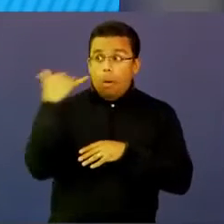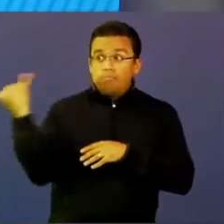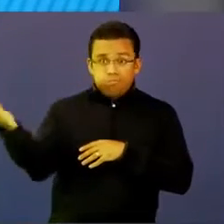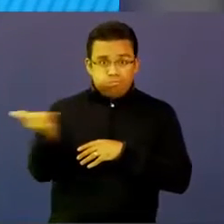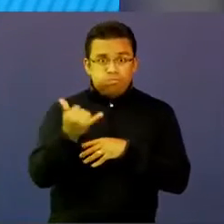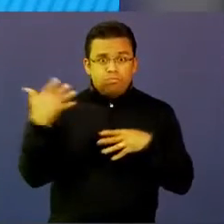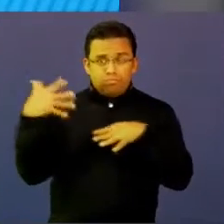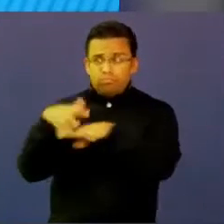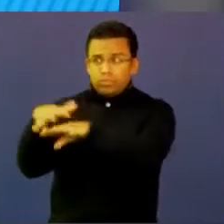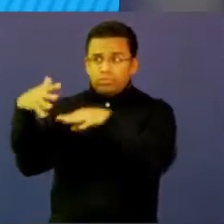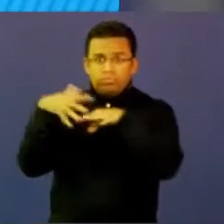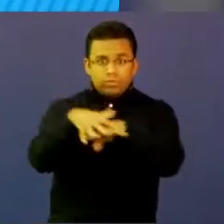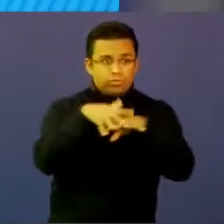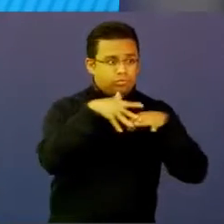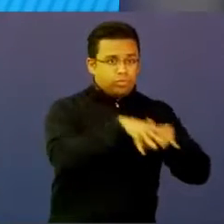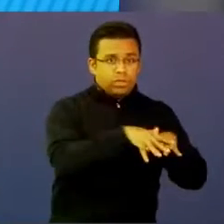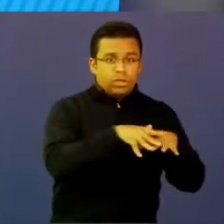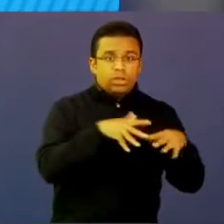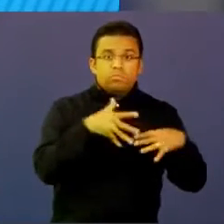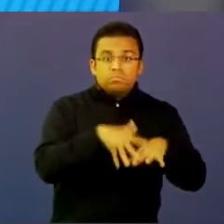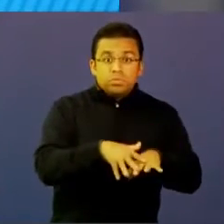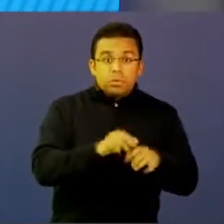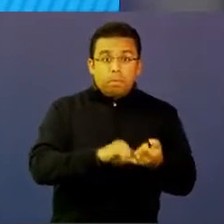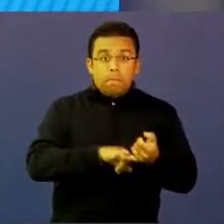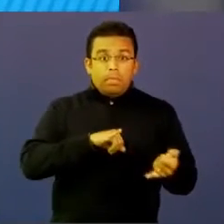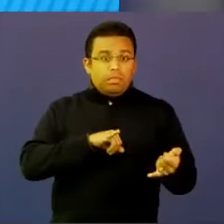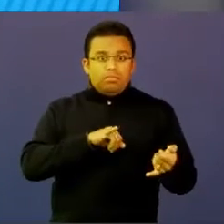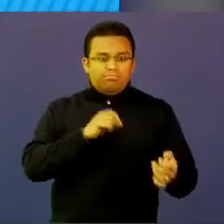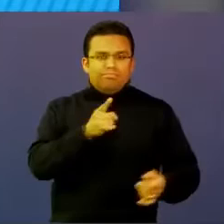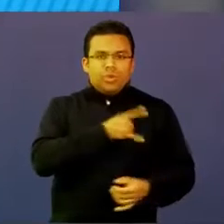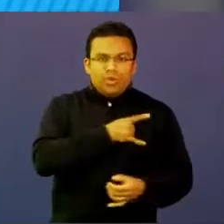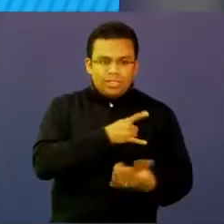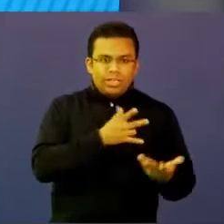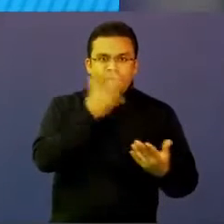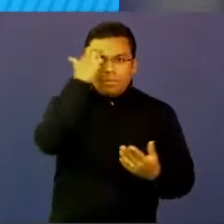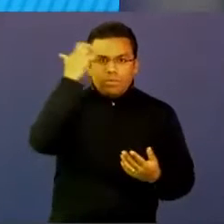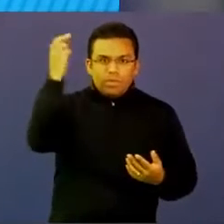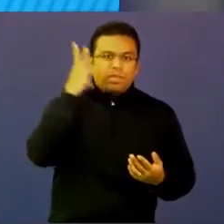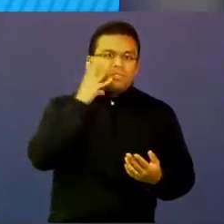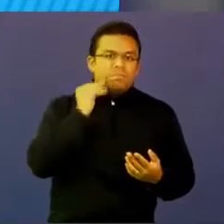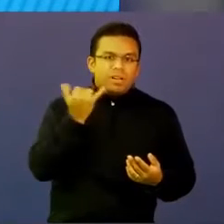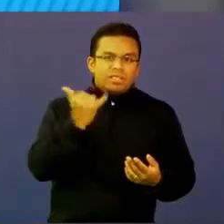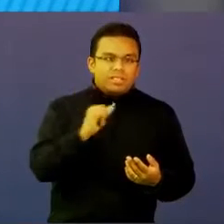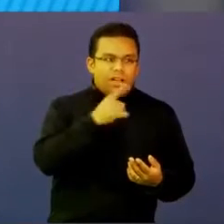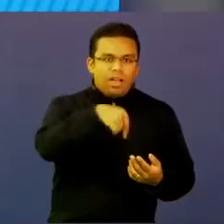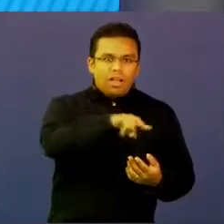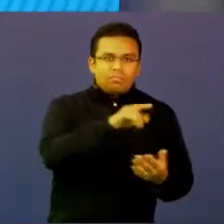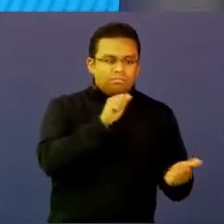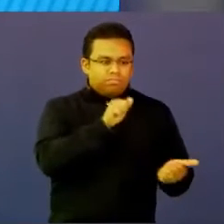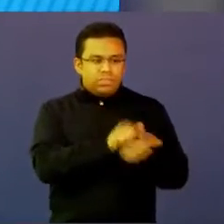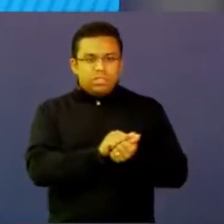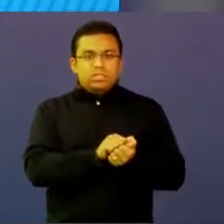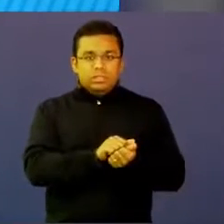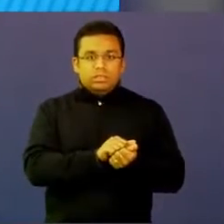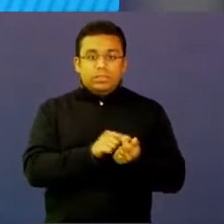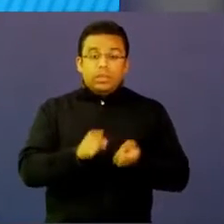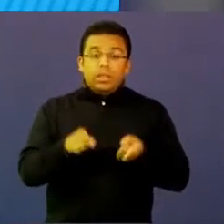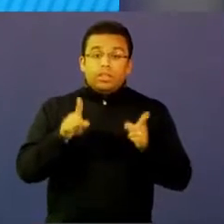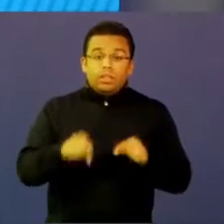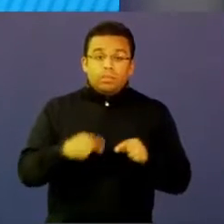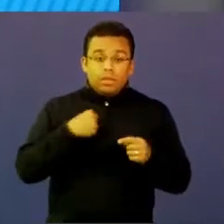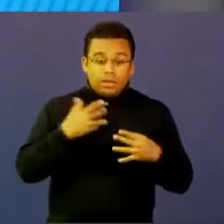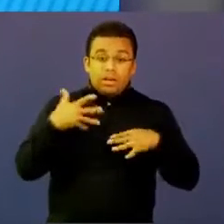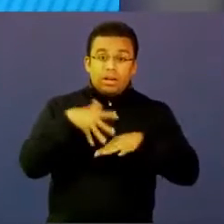muy cercano y muy eficiente con las universidades o con los sistemas expertos y comunidades de producción de conocimiento. Las redes para